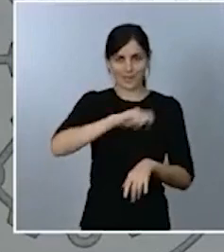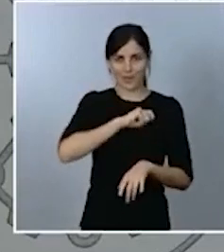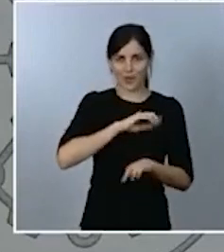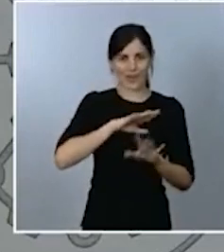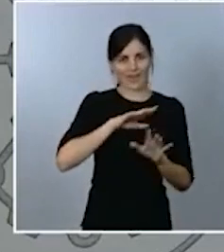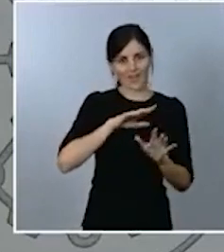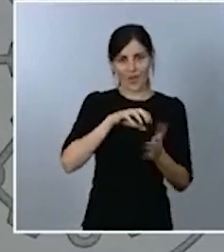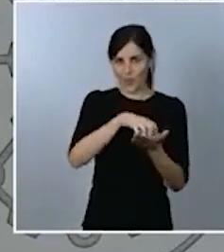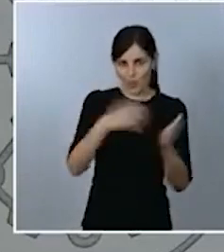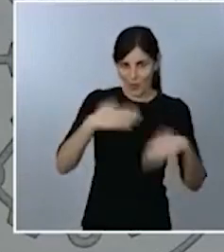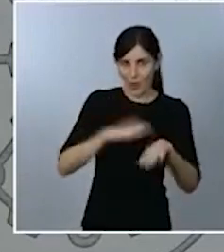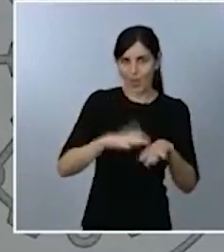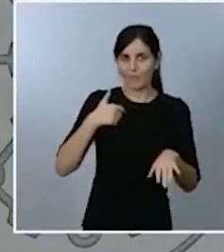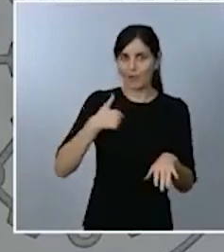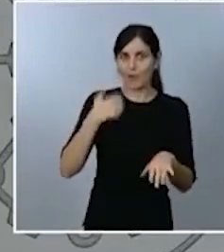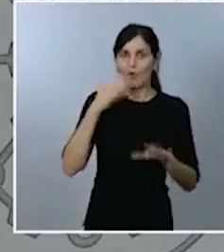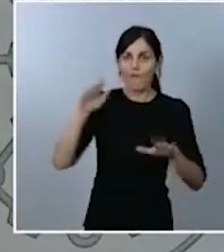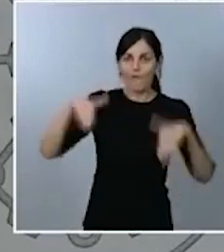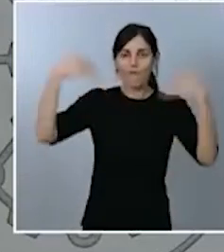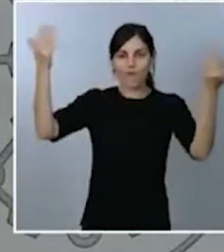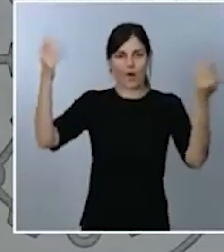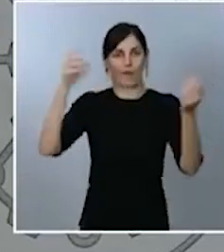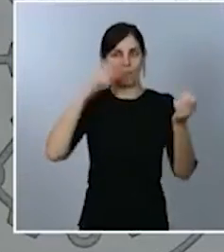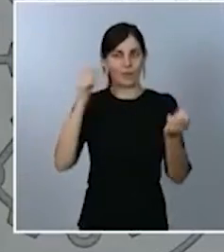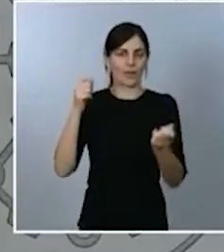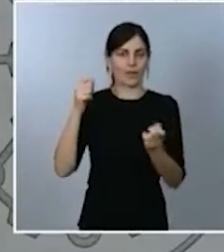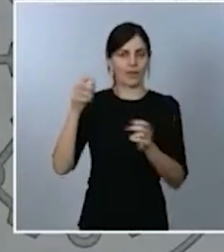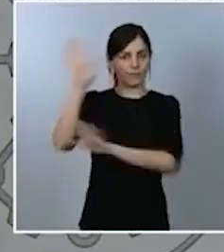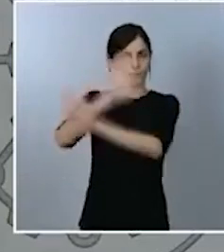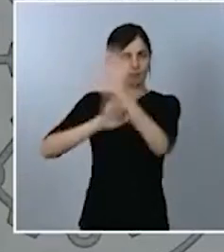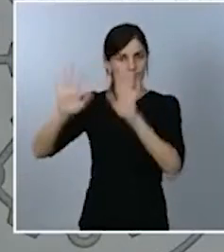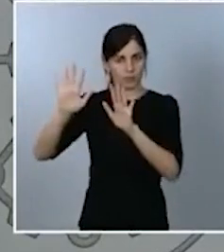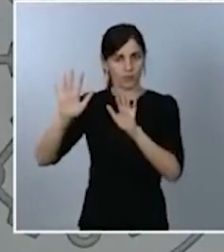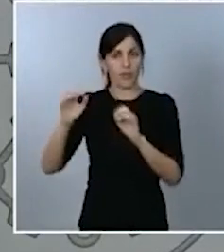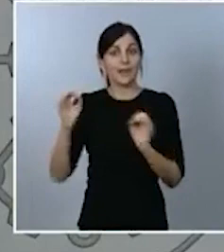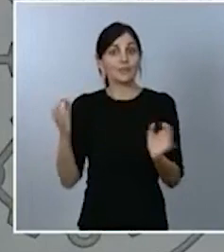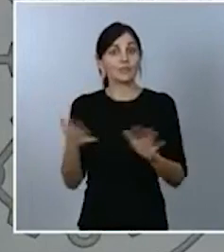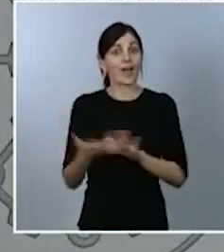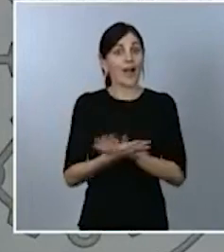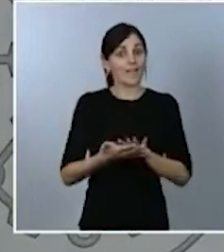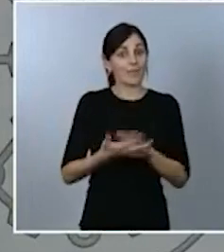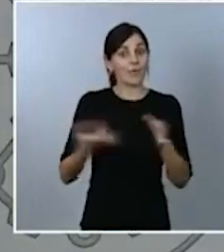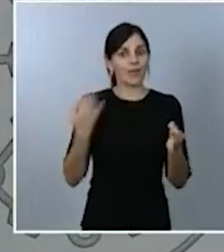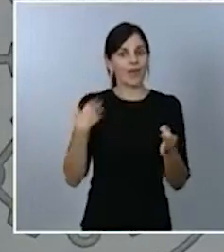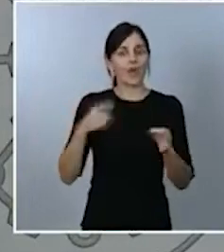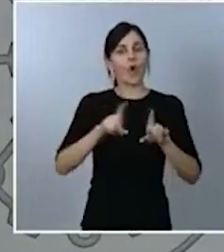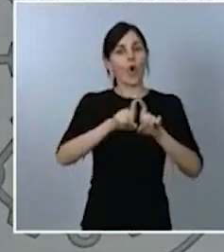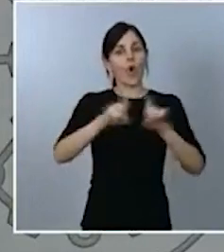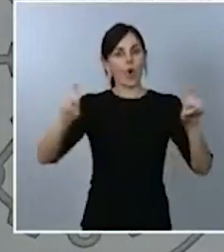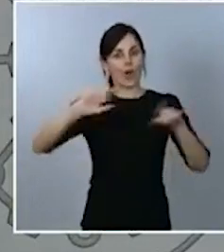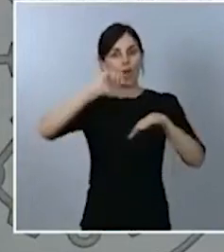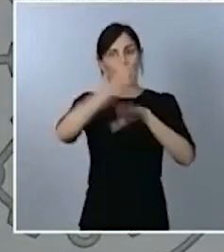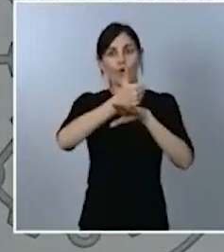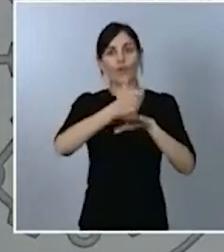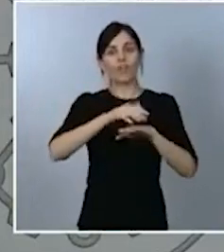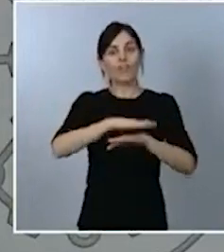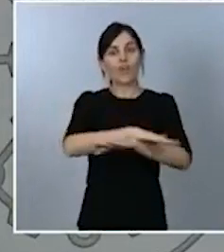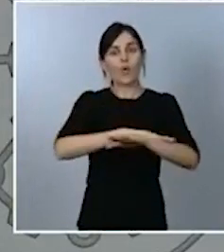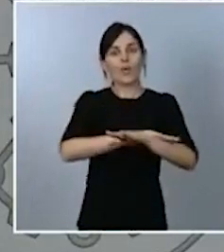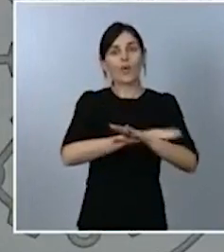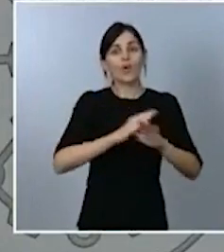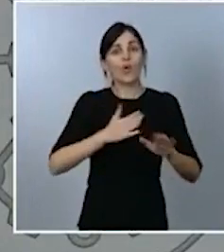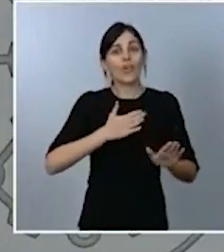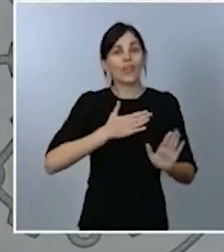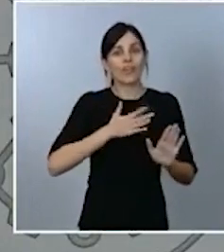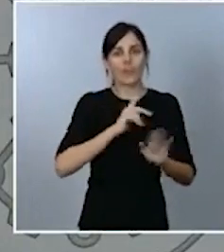prensa internacional quiero dejar claro que hablamos del órgano de gobierno de los jueces y es justamente en esa ley